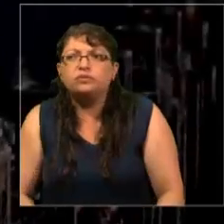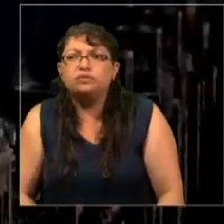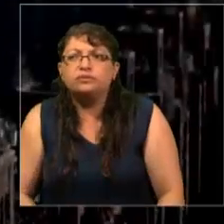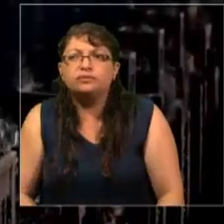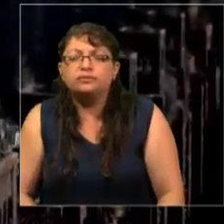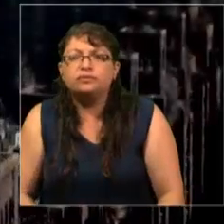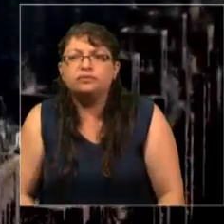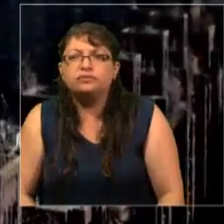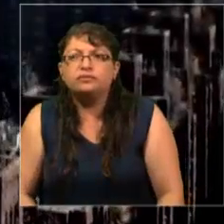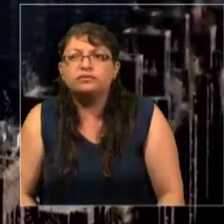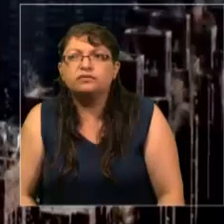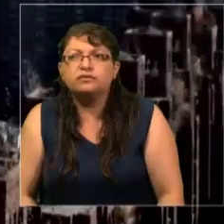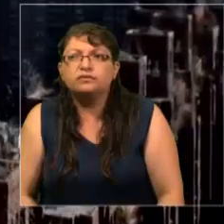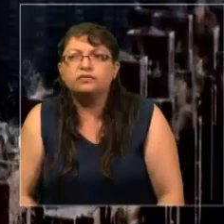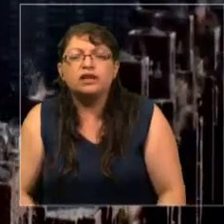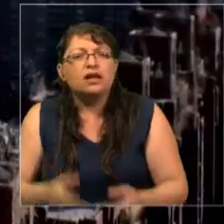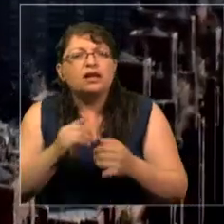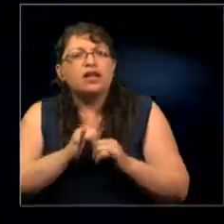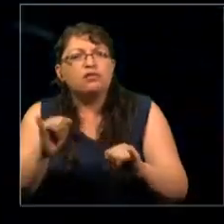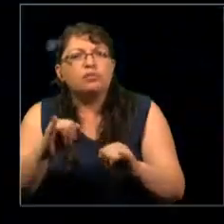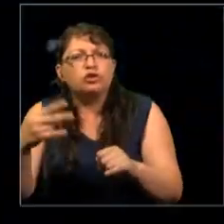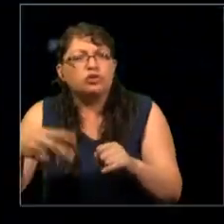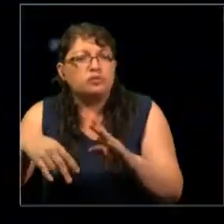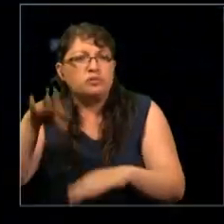Data is the most valuable asset on earth.